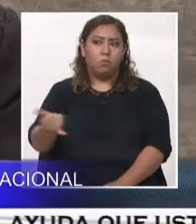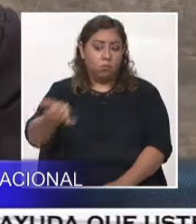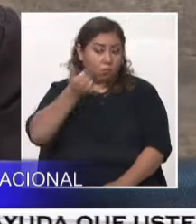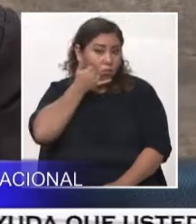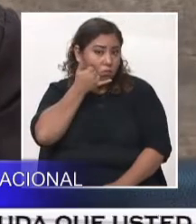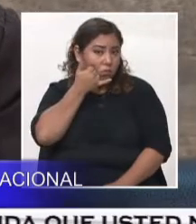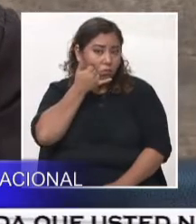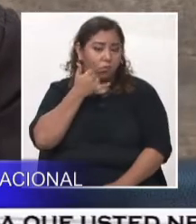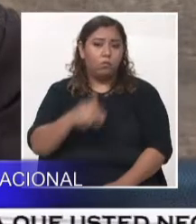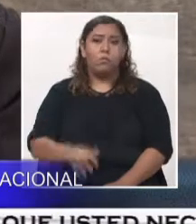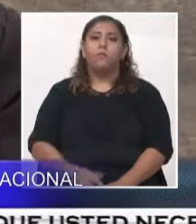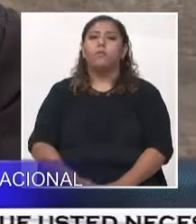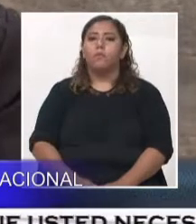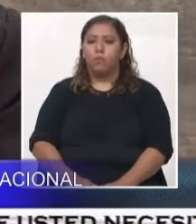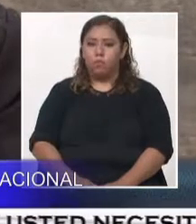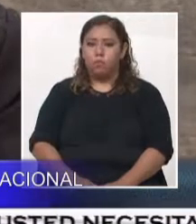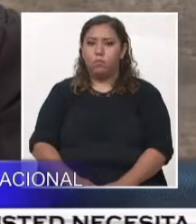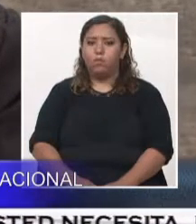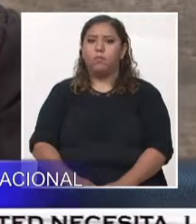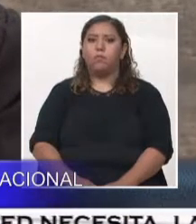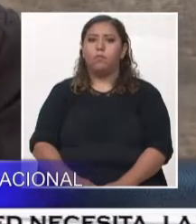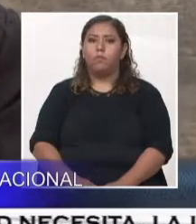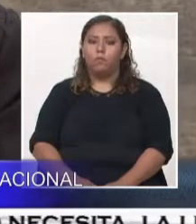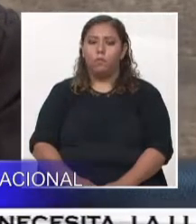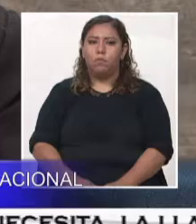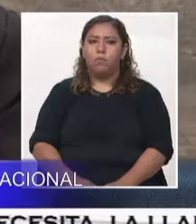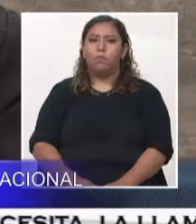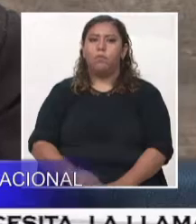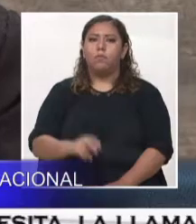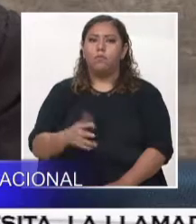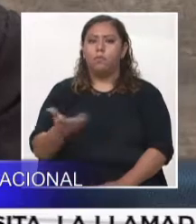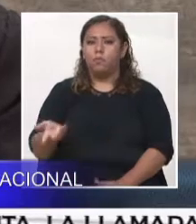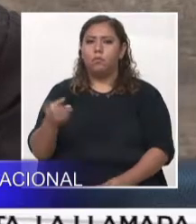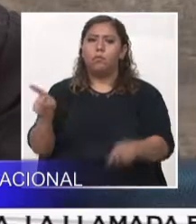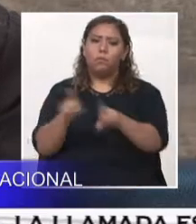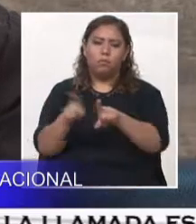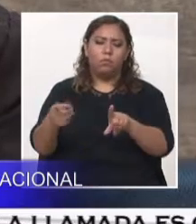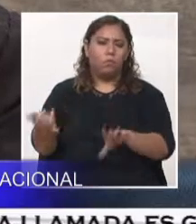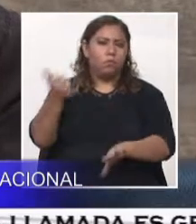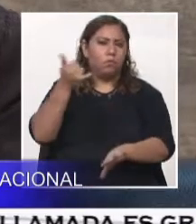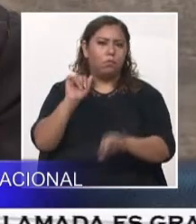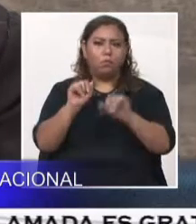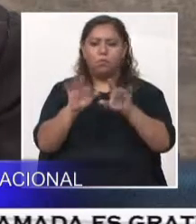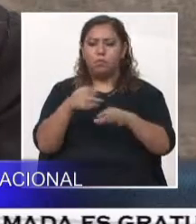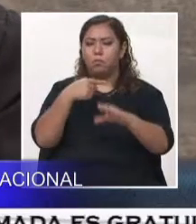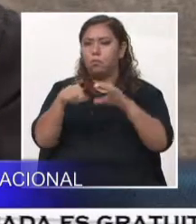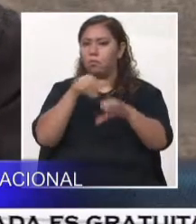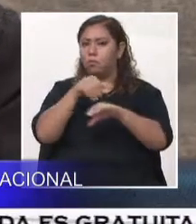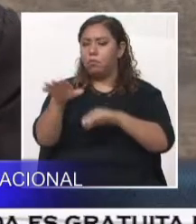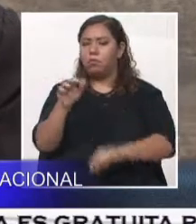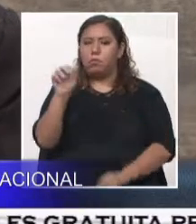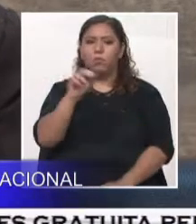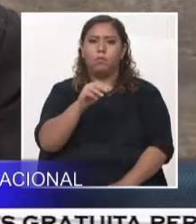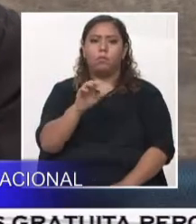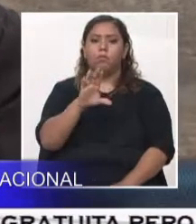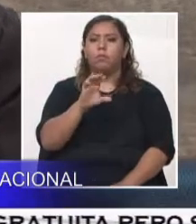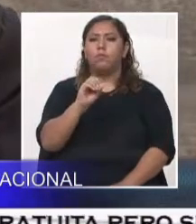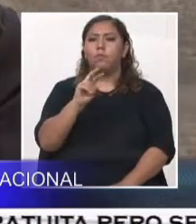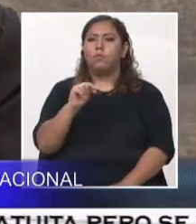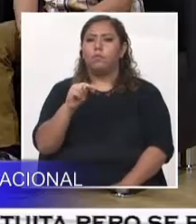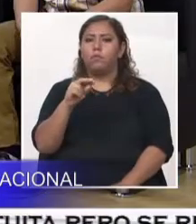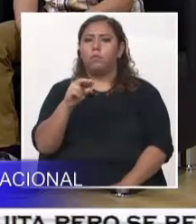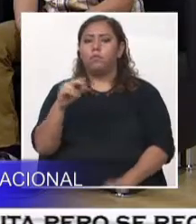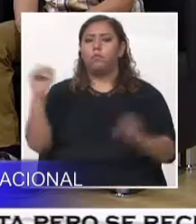7453-56-55. De igual forma pueden escribir Congreso de Minería, arroba UPI.edu